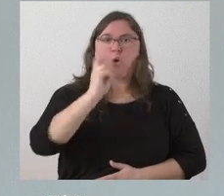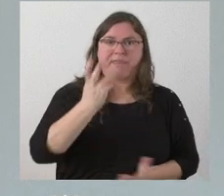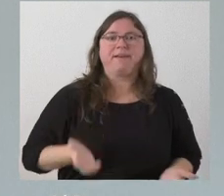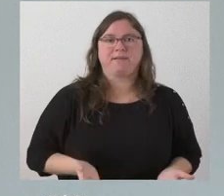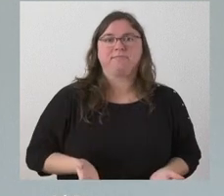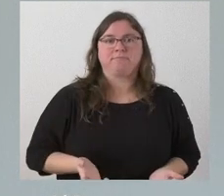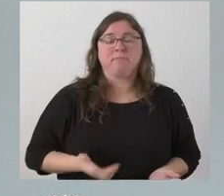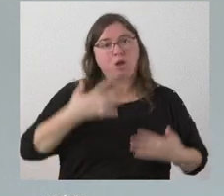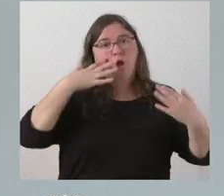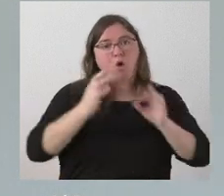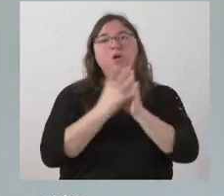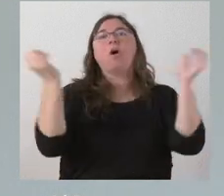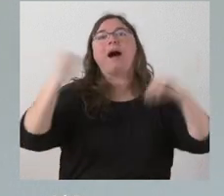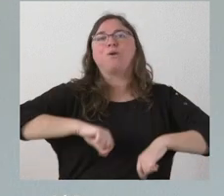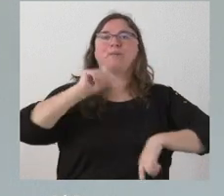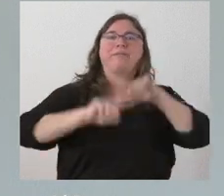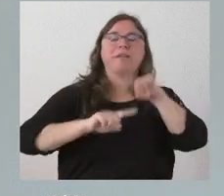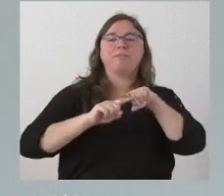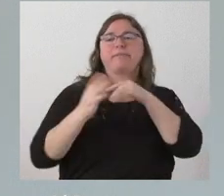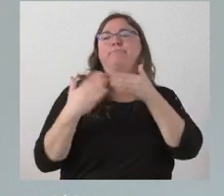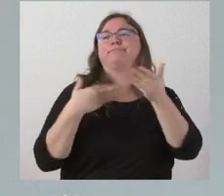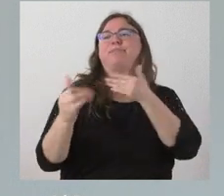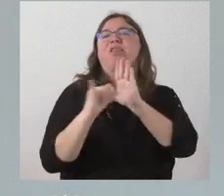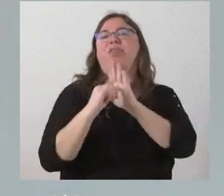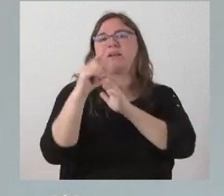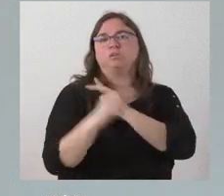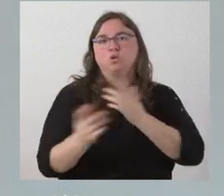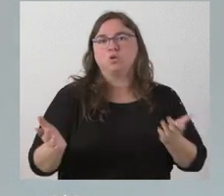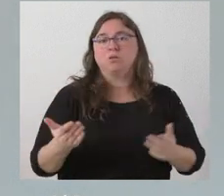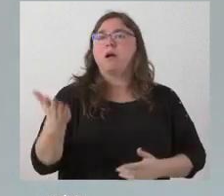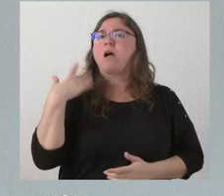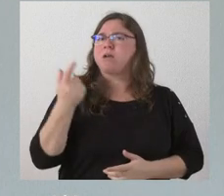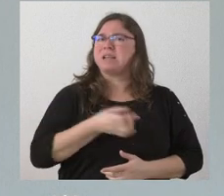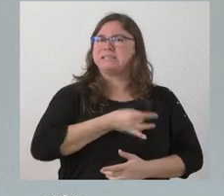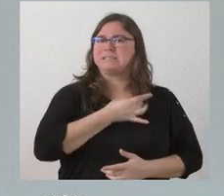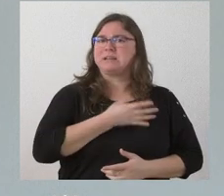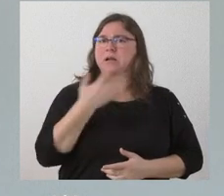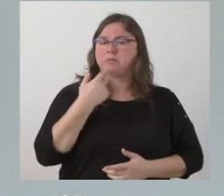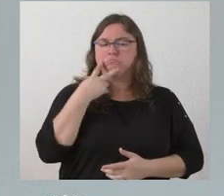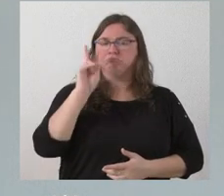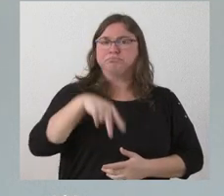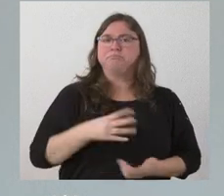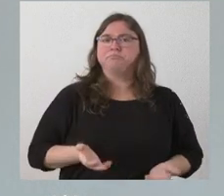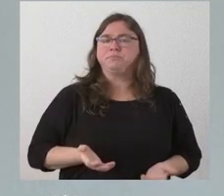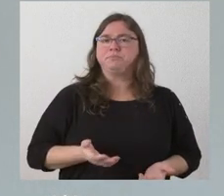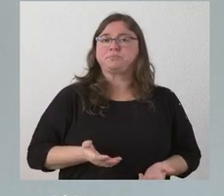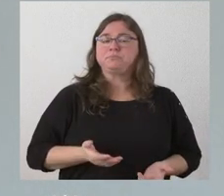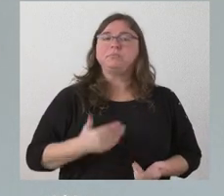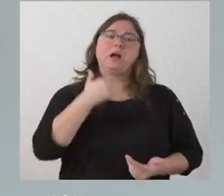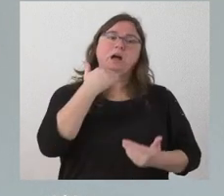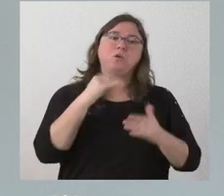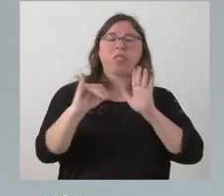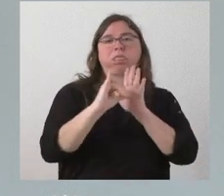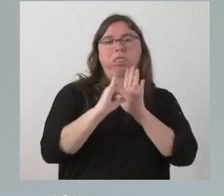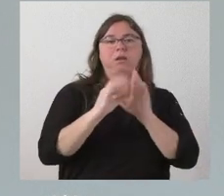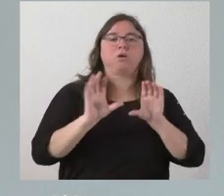lógicamente que haya un acuerdo supone del acercamiento de ambas partes yo creo que ayer los sindicatos reconocieron el acercamiento que había hecho